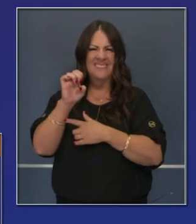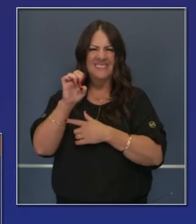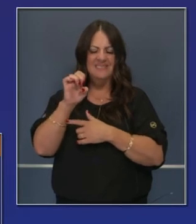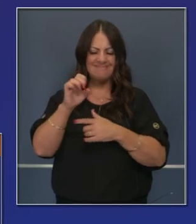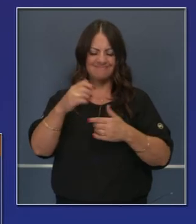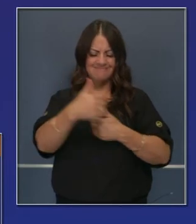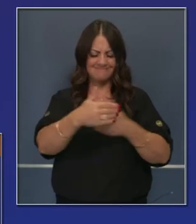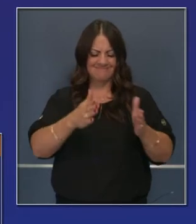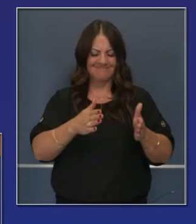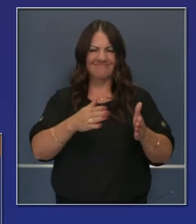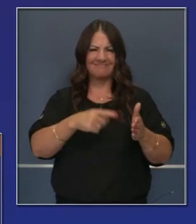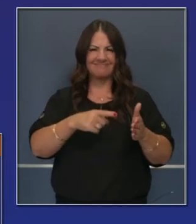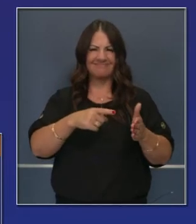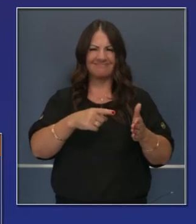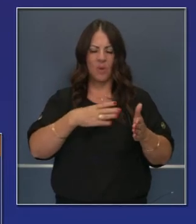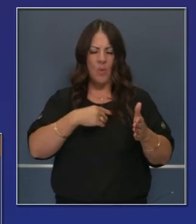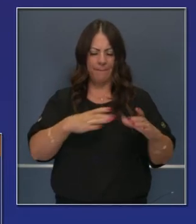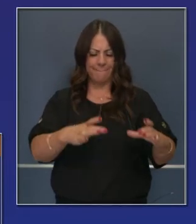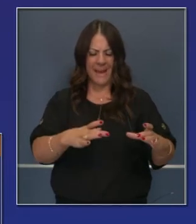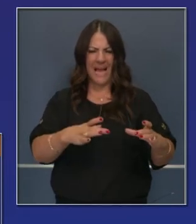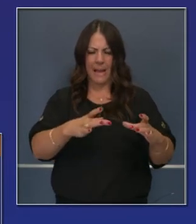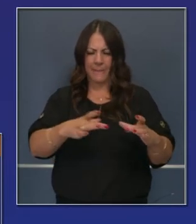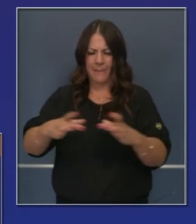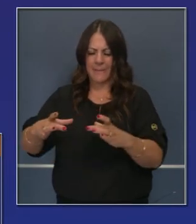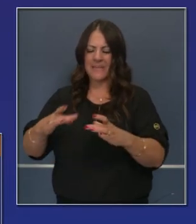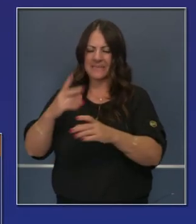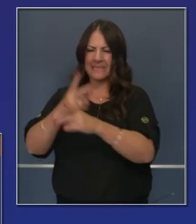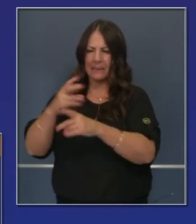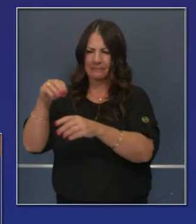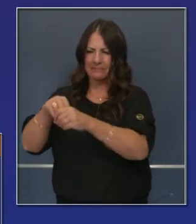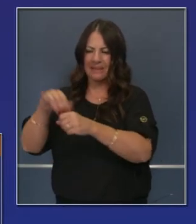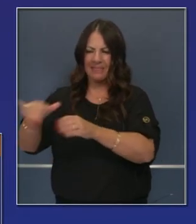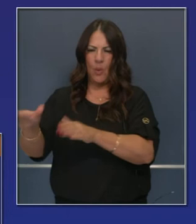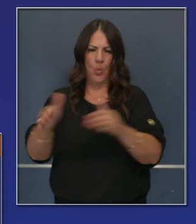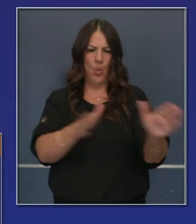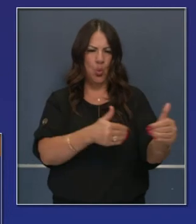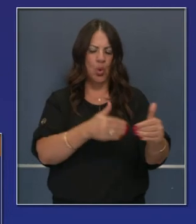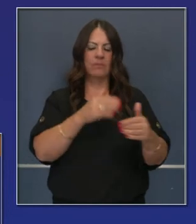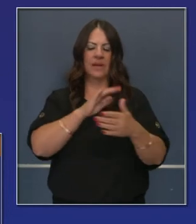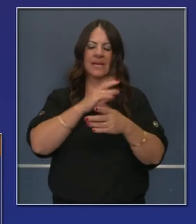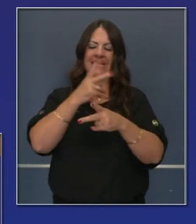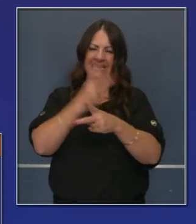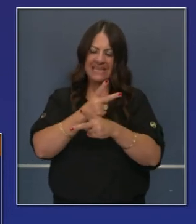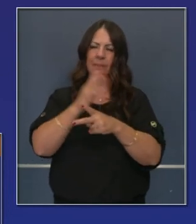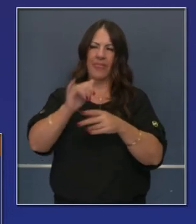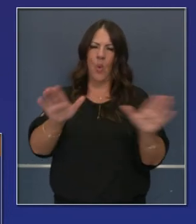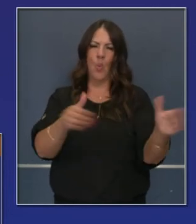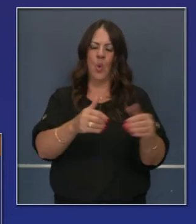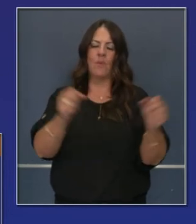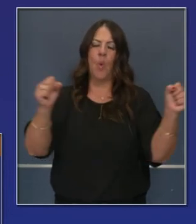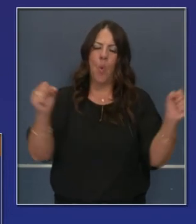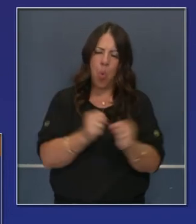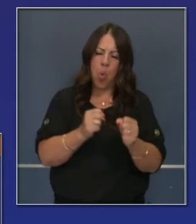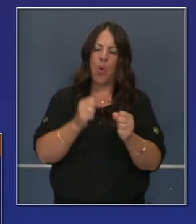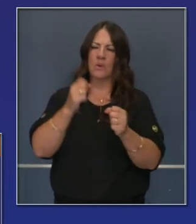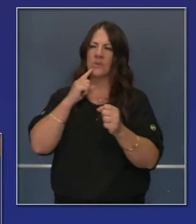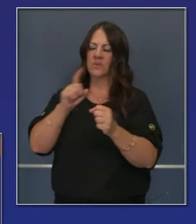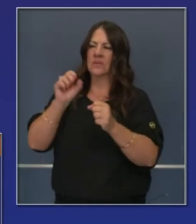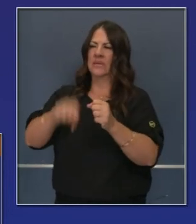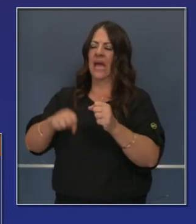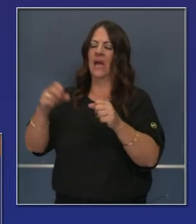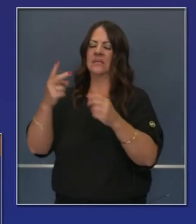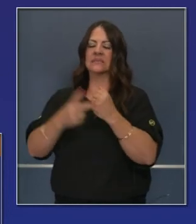operación muy particular y muy difícil en el mejor de los momentos, pero obviamente en la pandemia global estamos